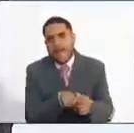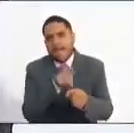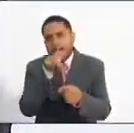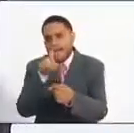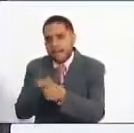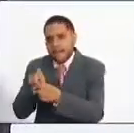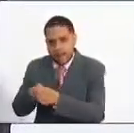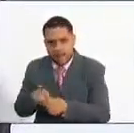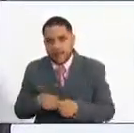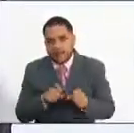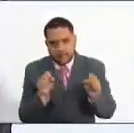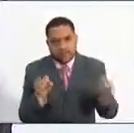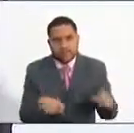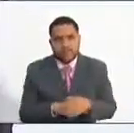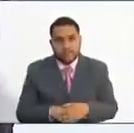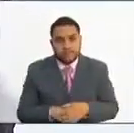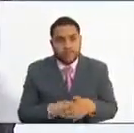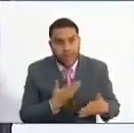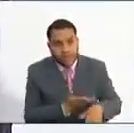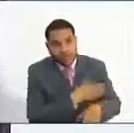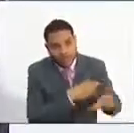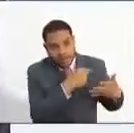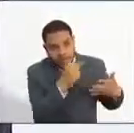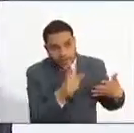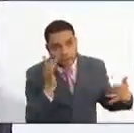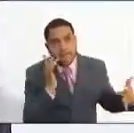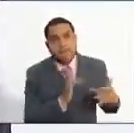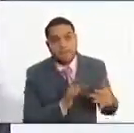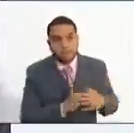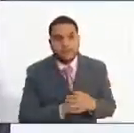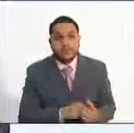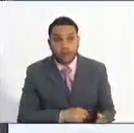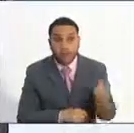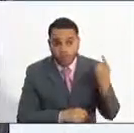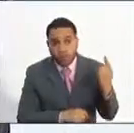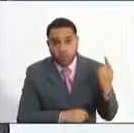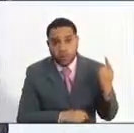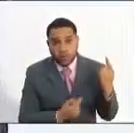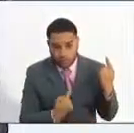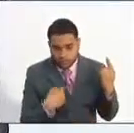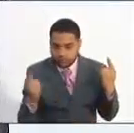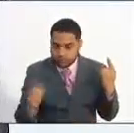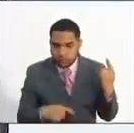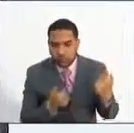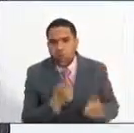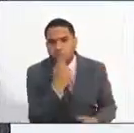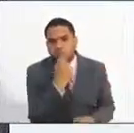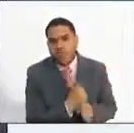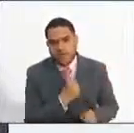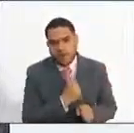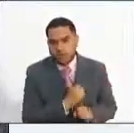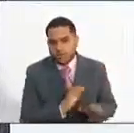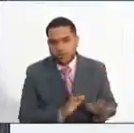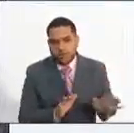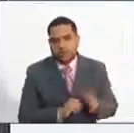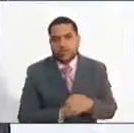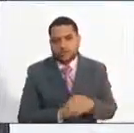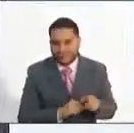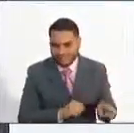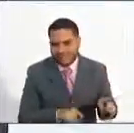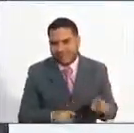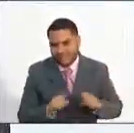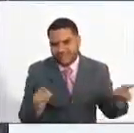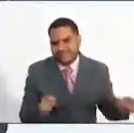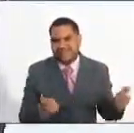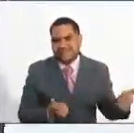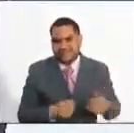cuando, obviamente, cumpla con los requisitos, pero solamente para una debe definir un solo empleo. Esa es, digamos, la diferencia.